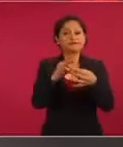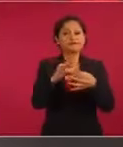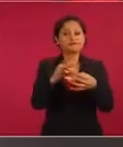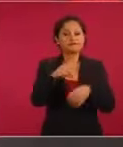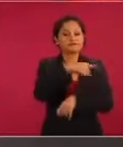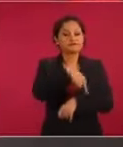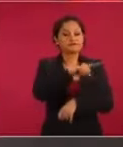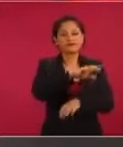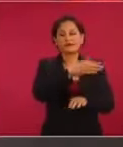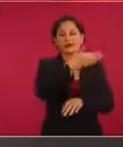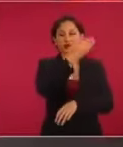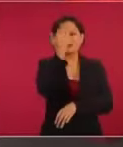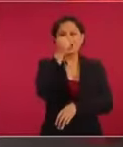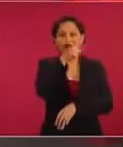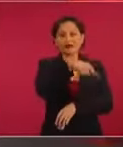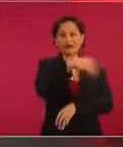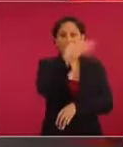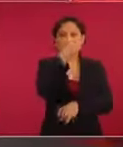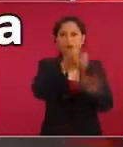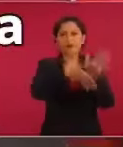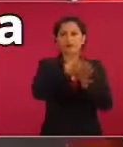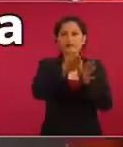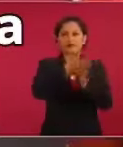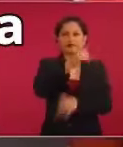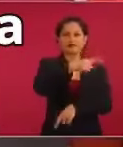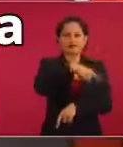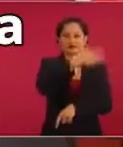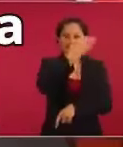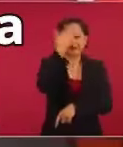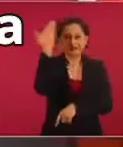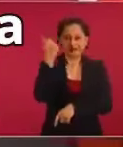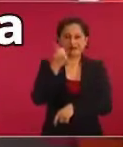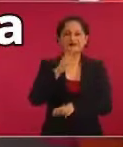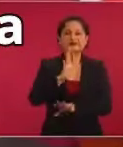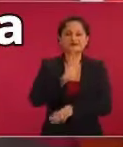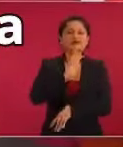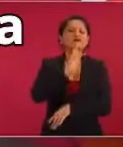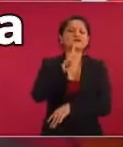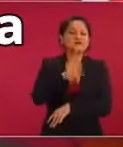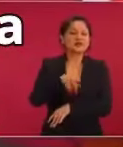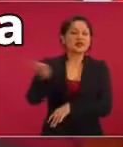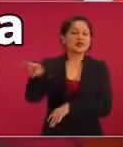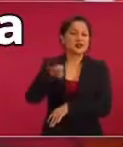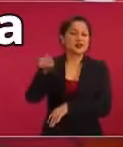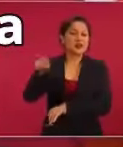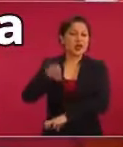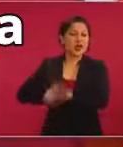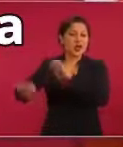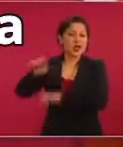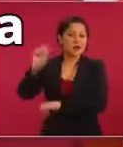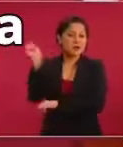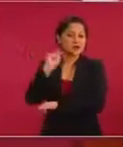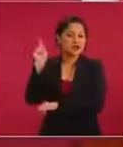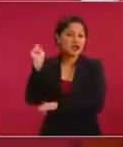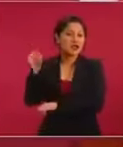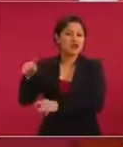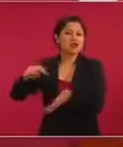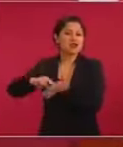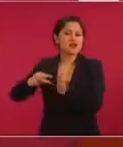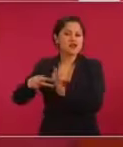conocimiento técnico y que necesitaba la asesoría de los ingenieros,